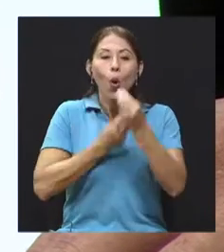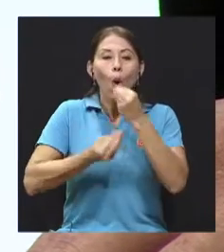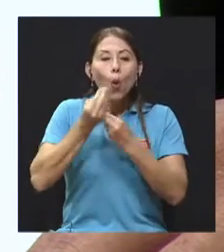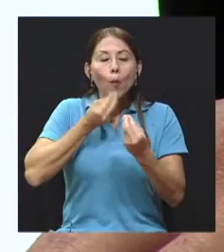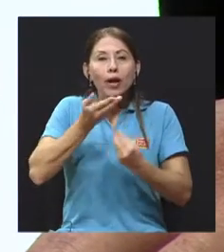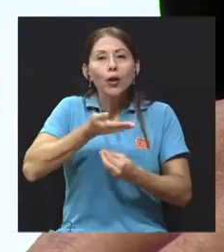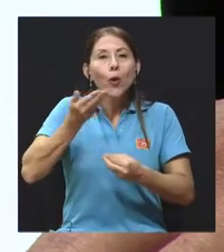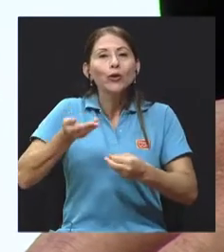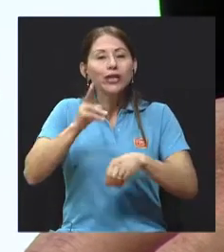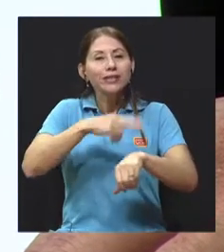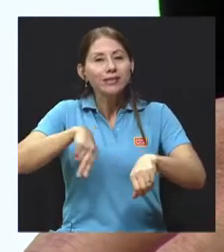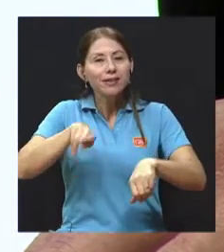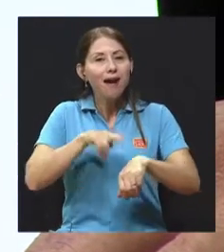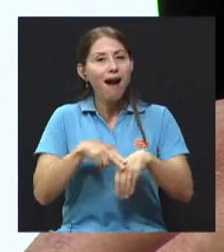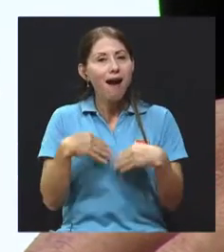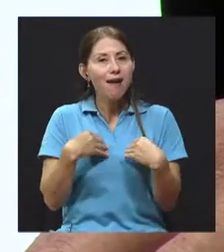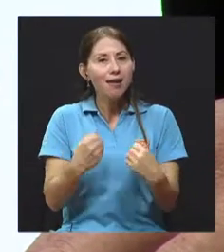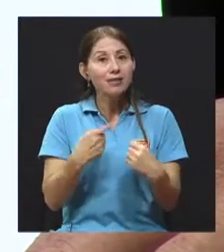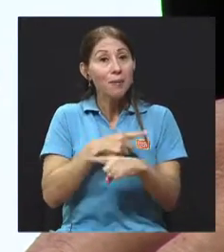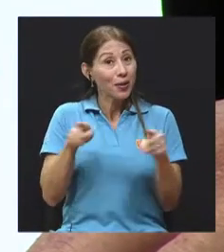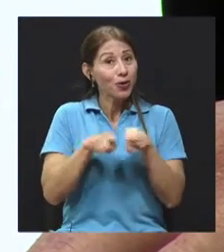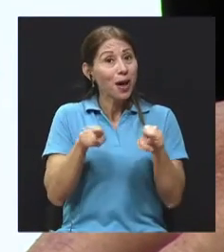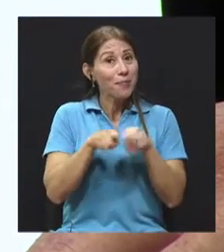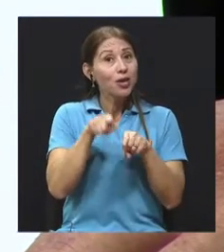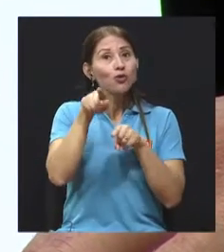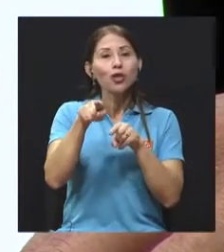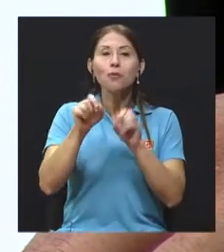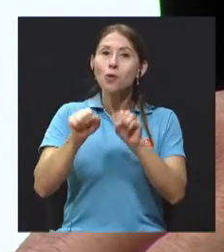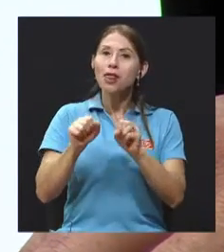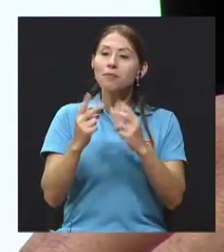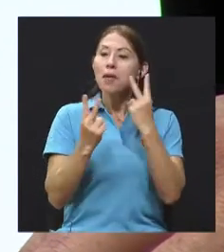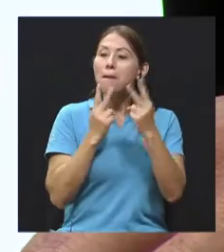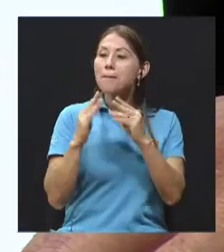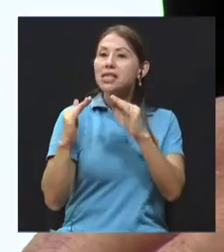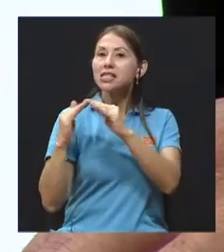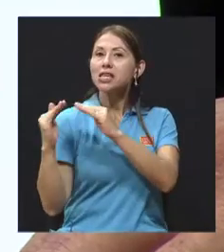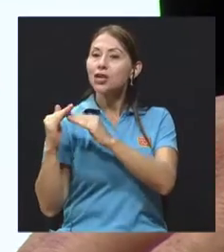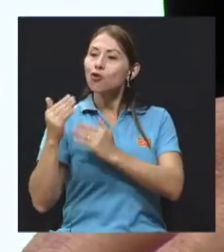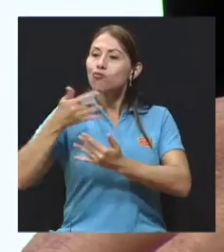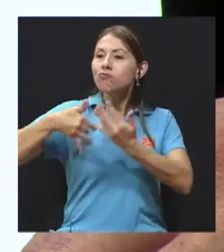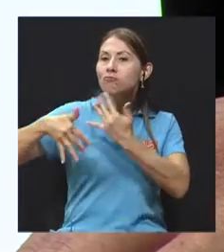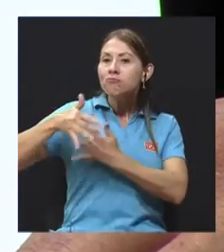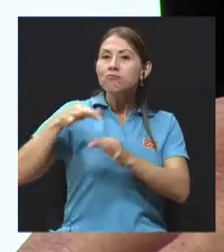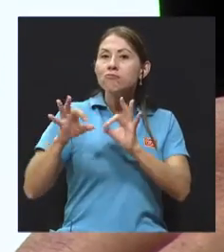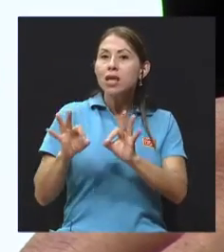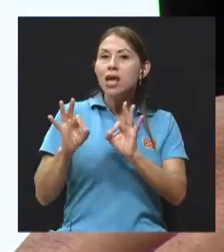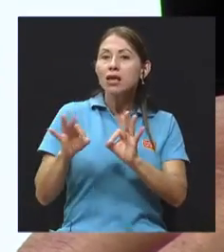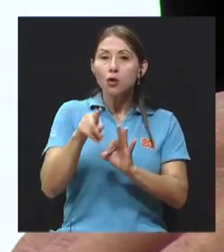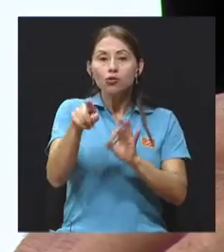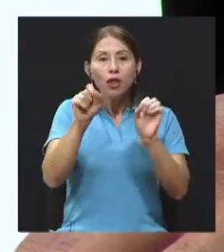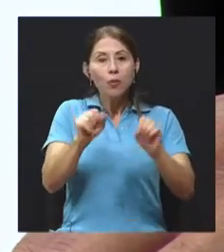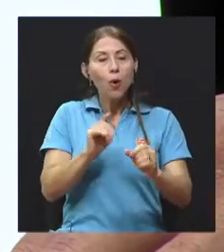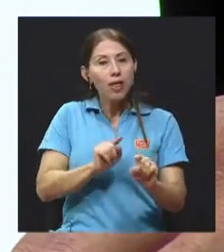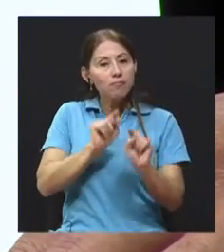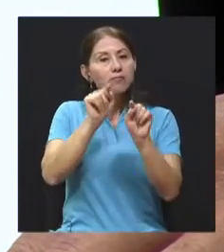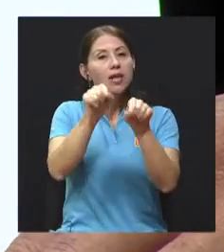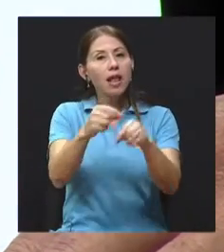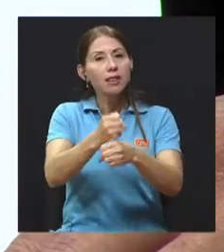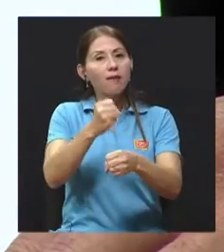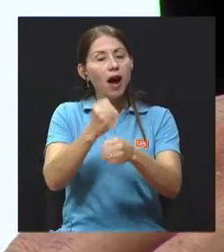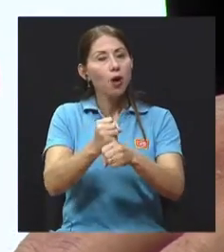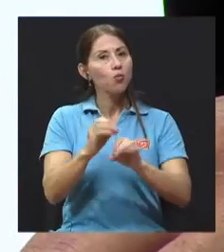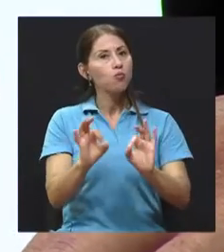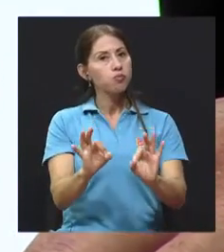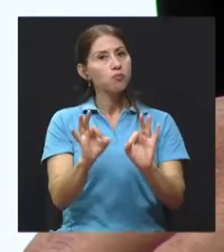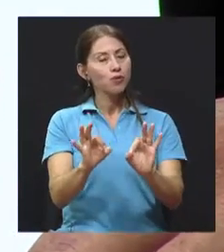orgánicas, pero también de convivir tranquilamente con su vecino, llegar tranquilamente a su trabajo. Todo eso tiene que ver con la salud y la